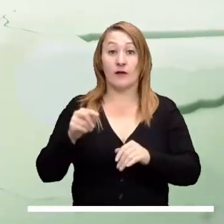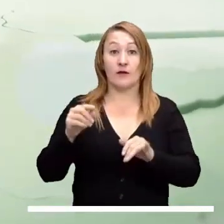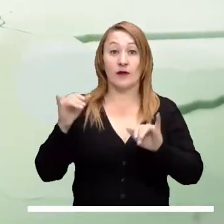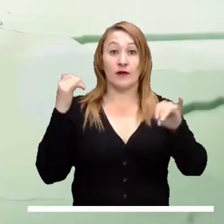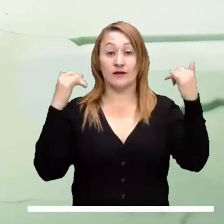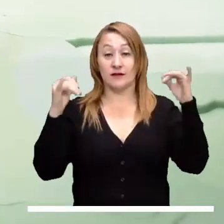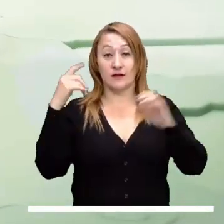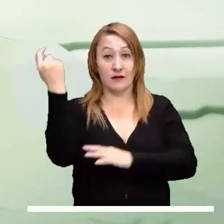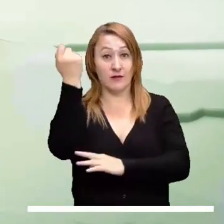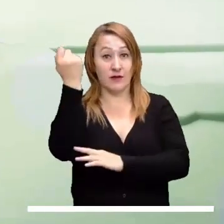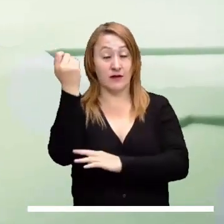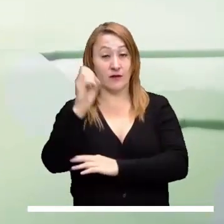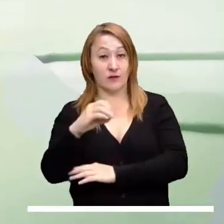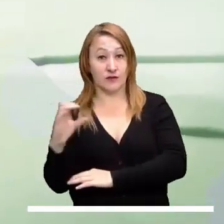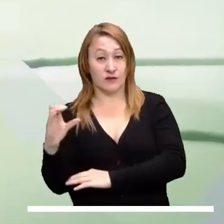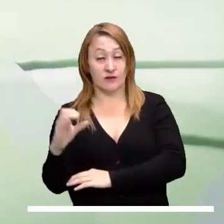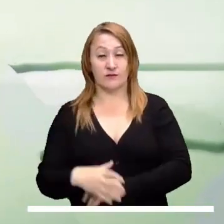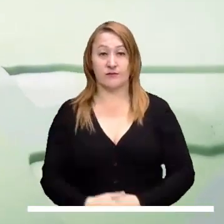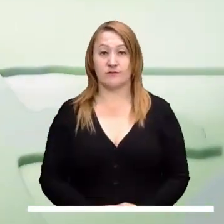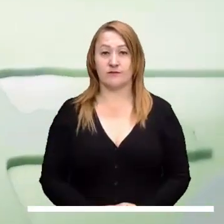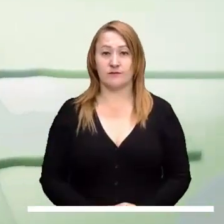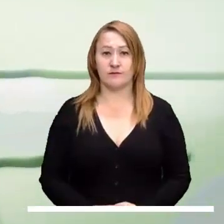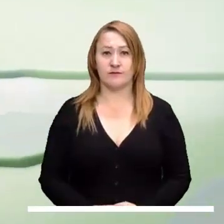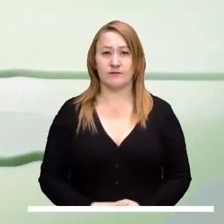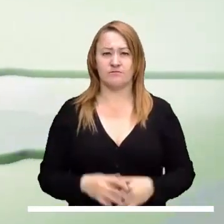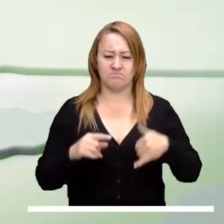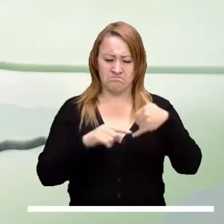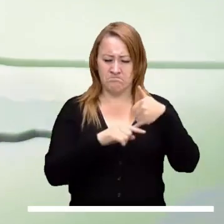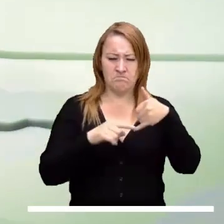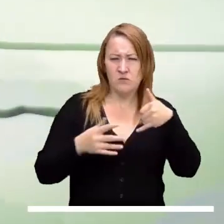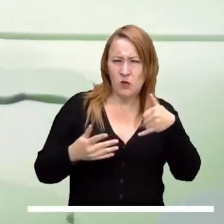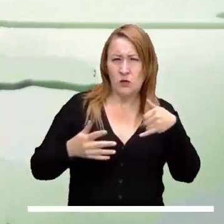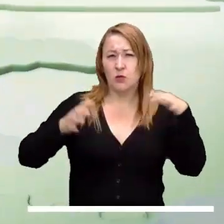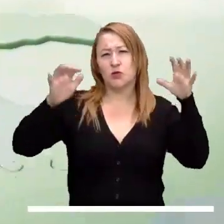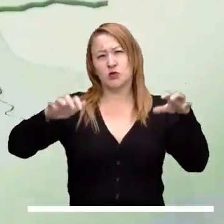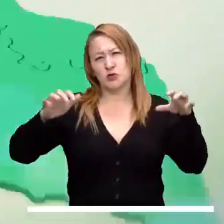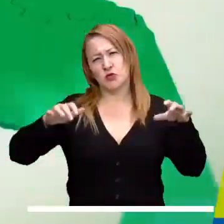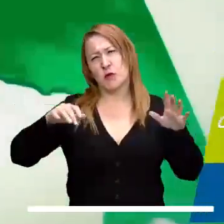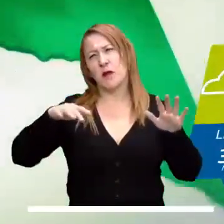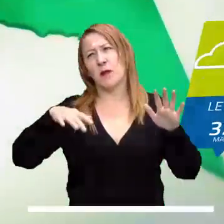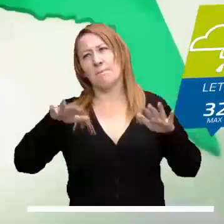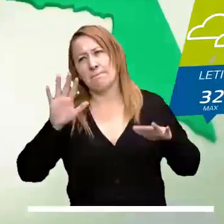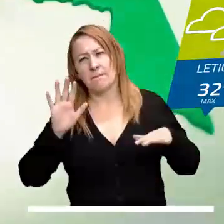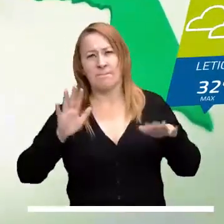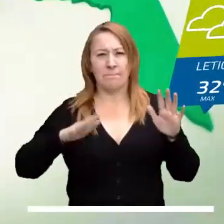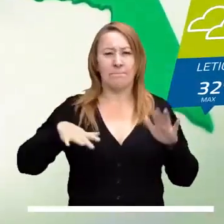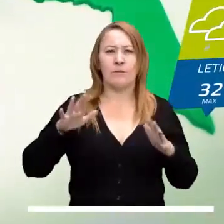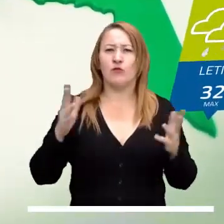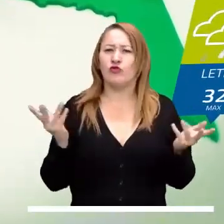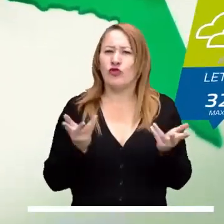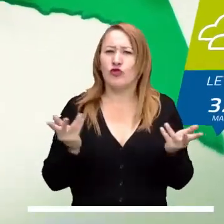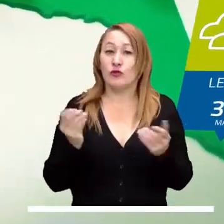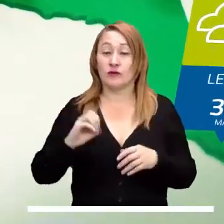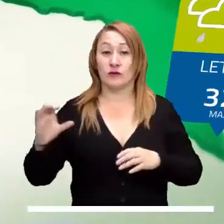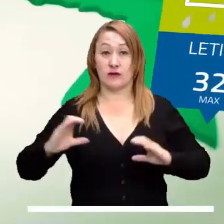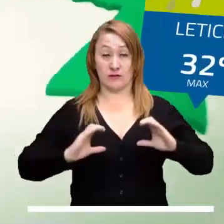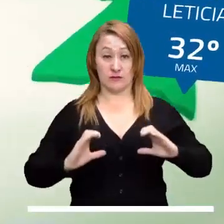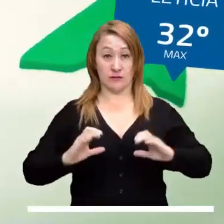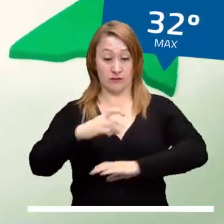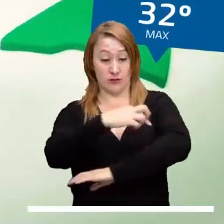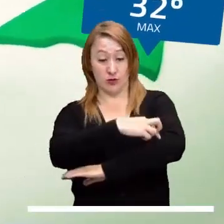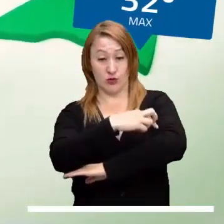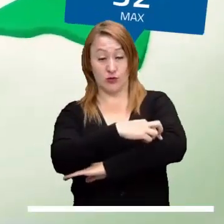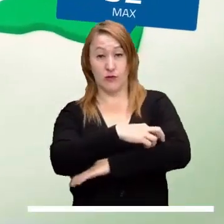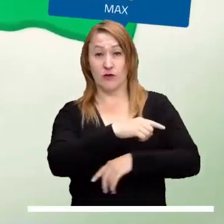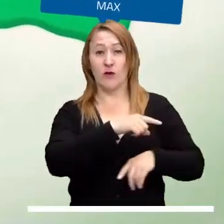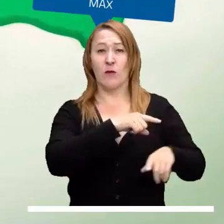oriente de Bichada, así como en el occidente de Meta y Casanari. Las aguas amazónicas serían esporádicas y se podrían